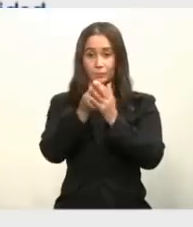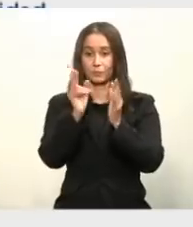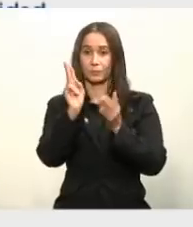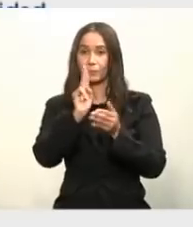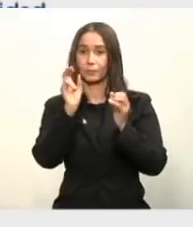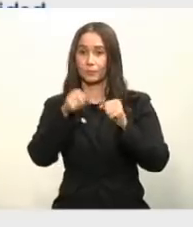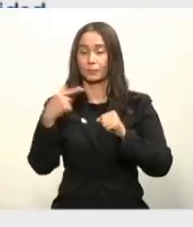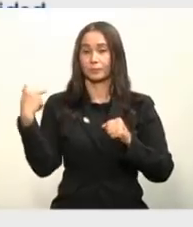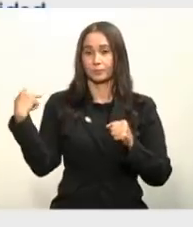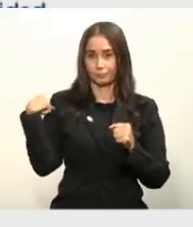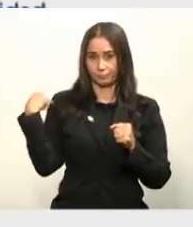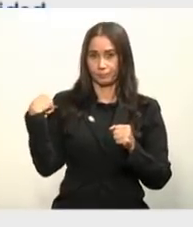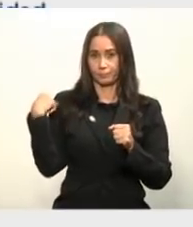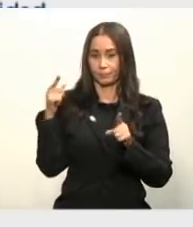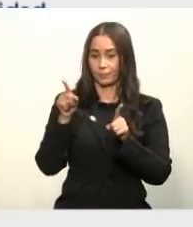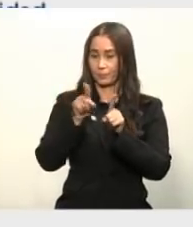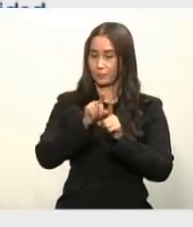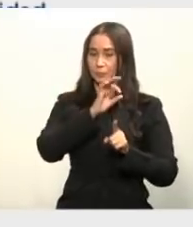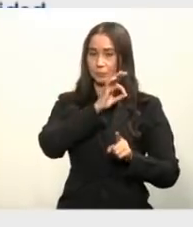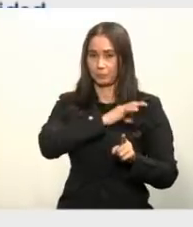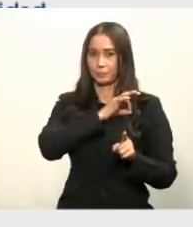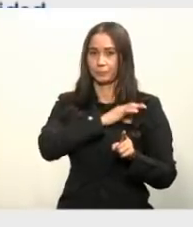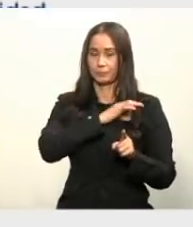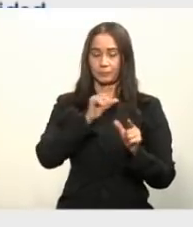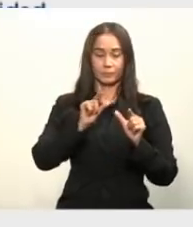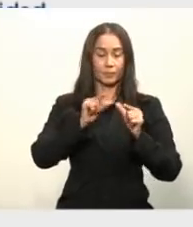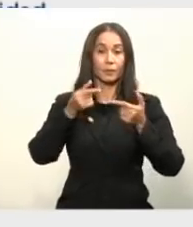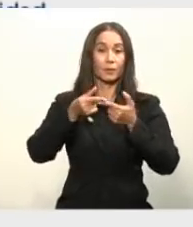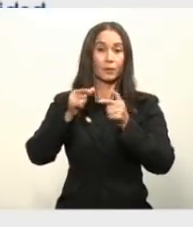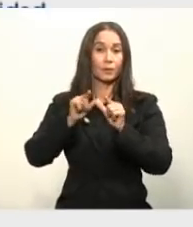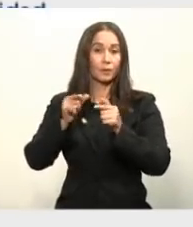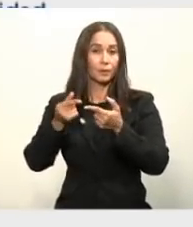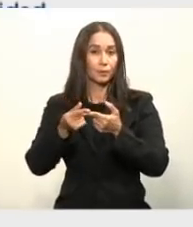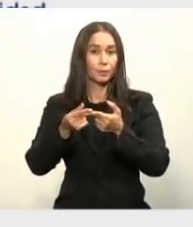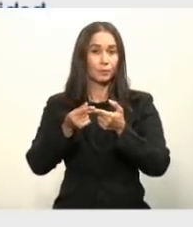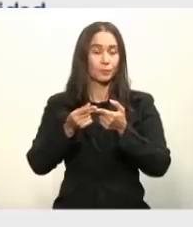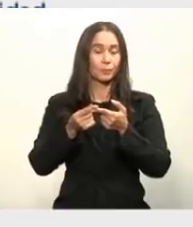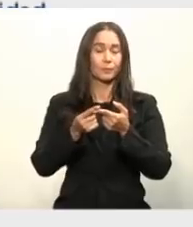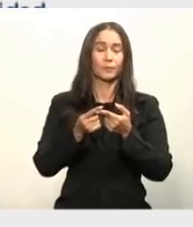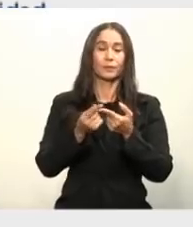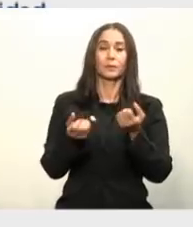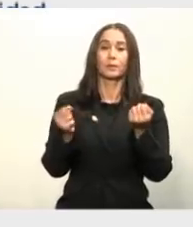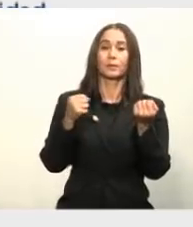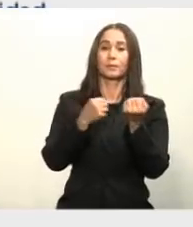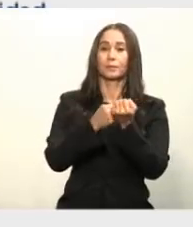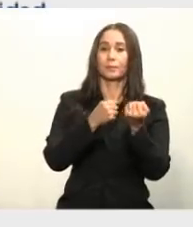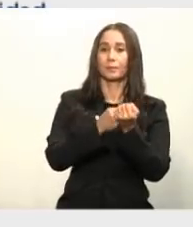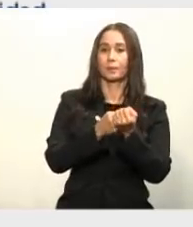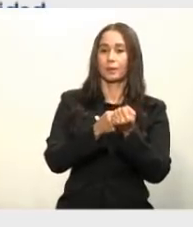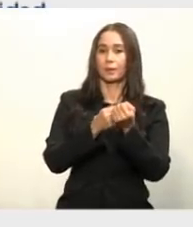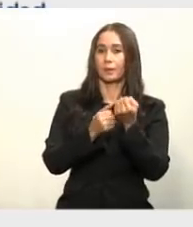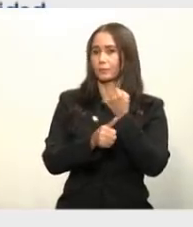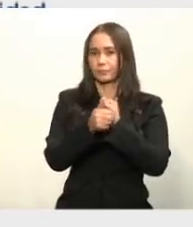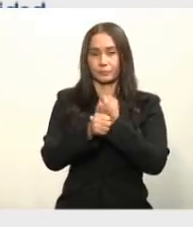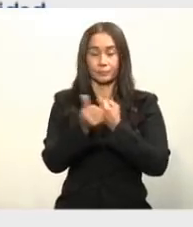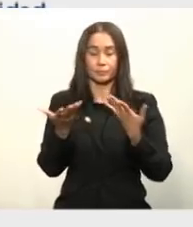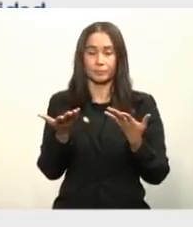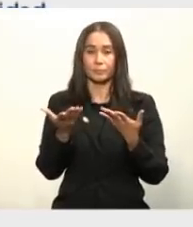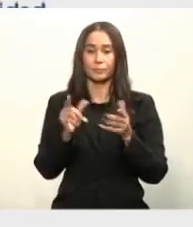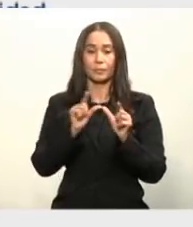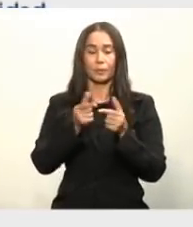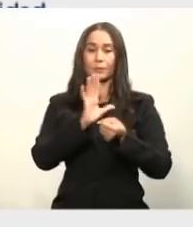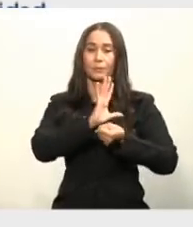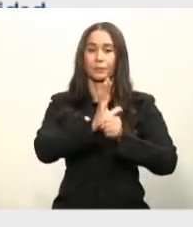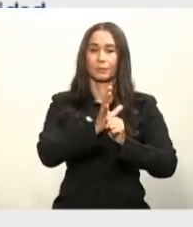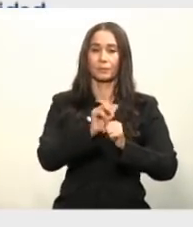beneficios dentro del país para los grupos que soportan mayores cargas derivadas de la pandemia del